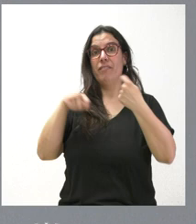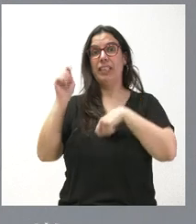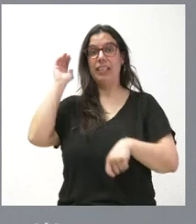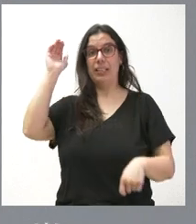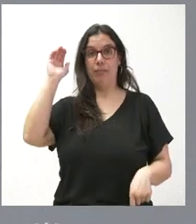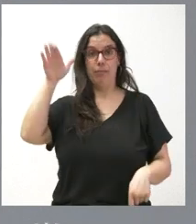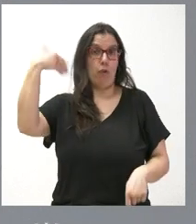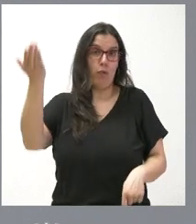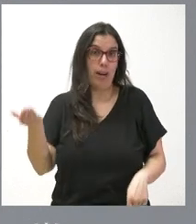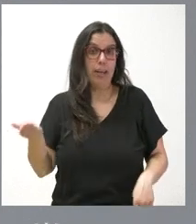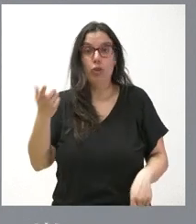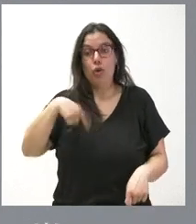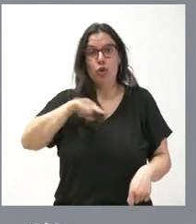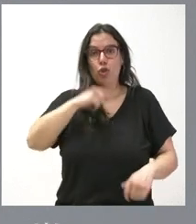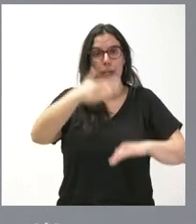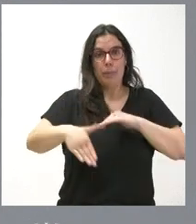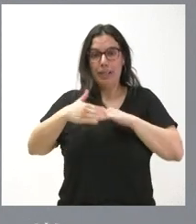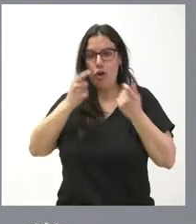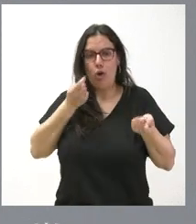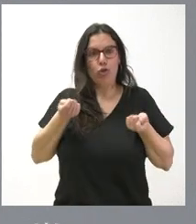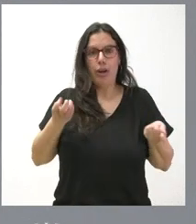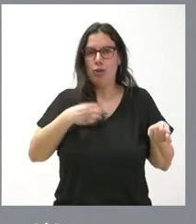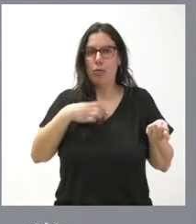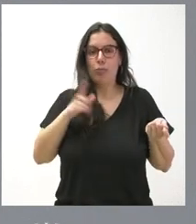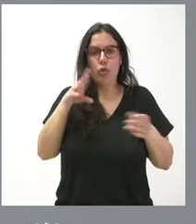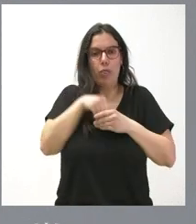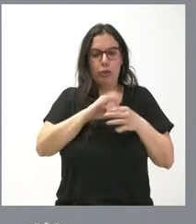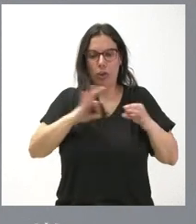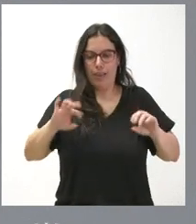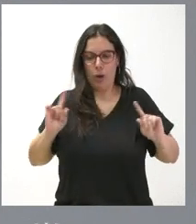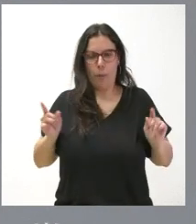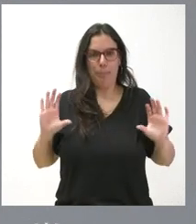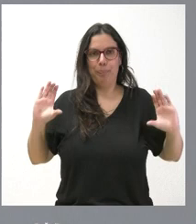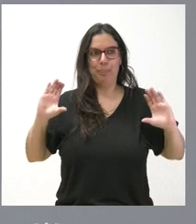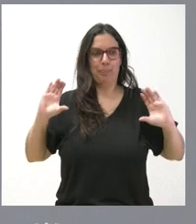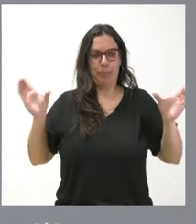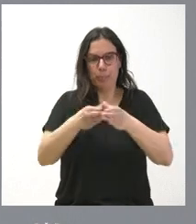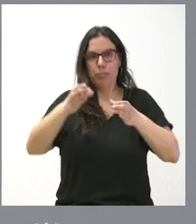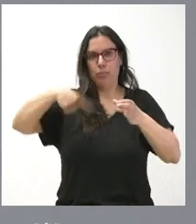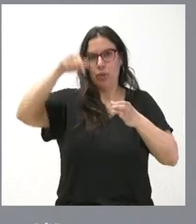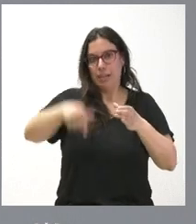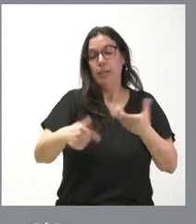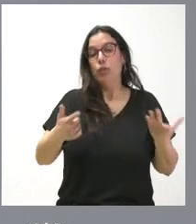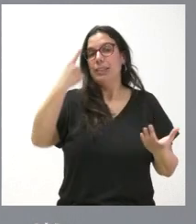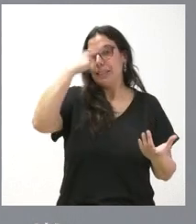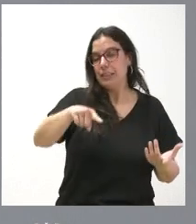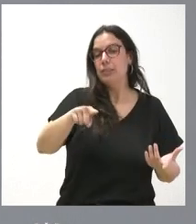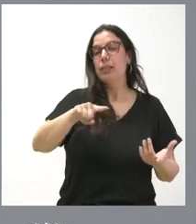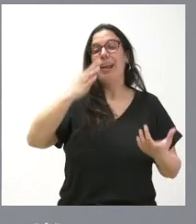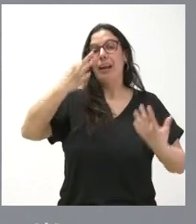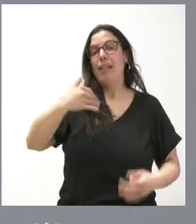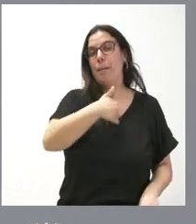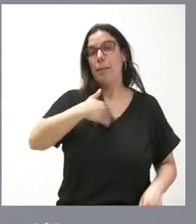autónoma. Y, lógicamente, ahí el ámbito de actuación ya fuera de nuestra comunidad autónoma corresponde al Gobierno de España. Siendo conscientes, por tanto, de que el principal papel